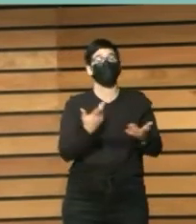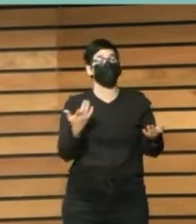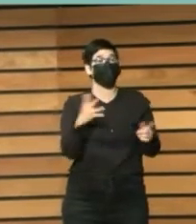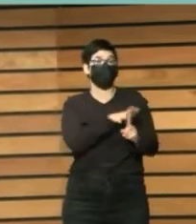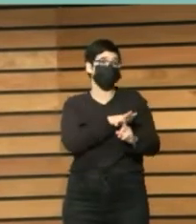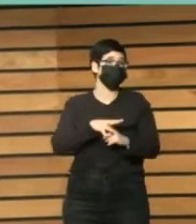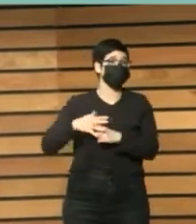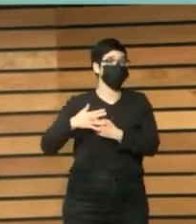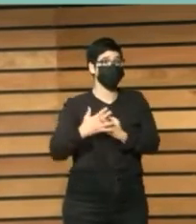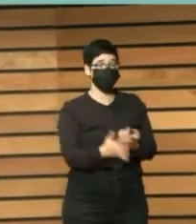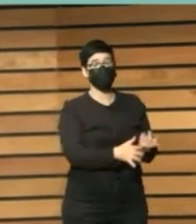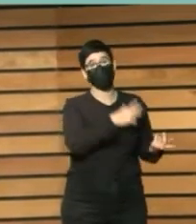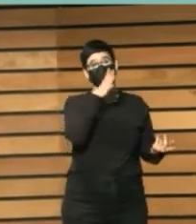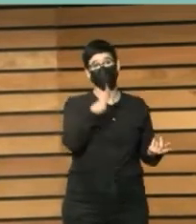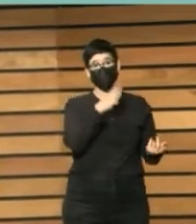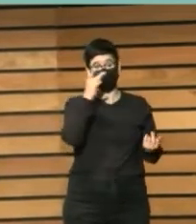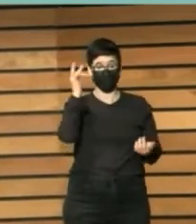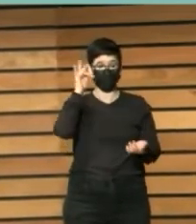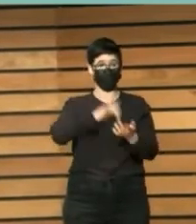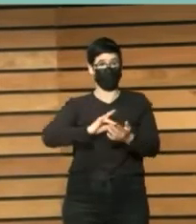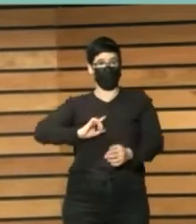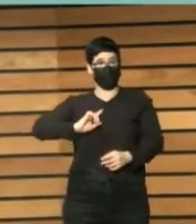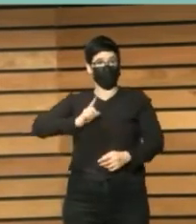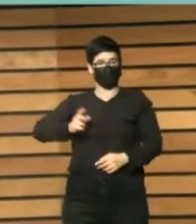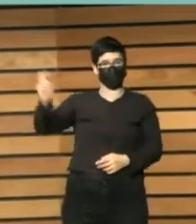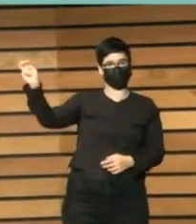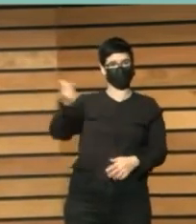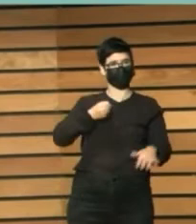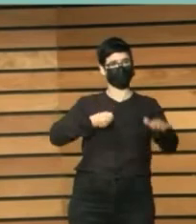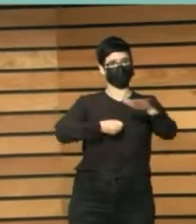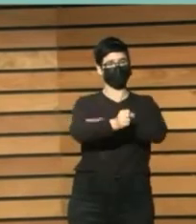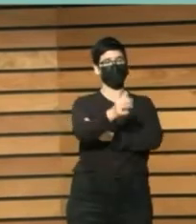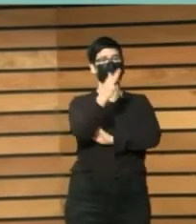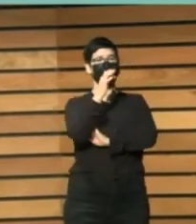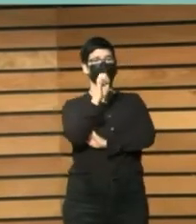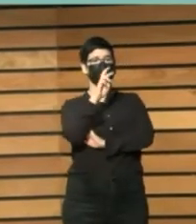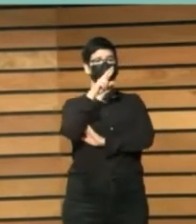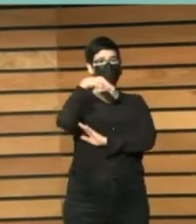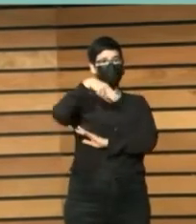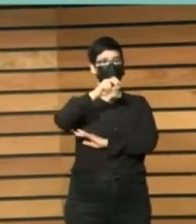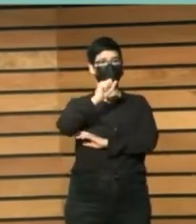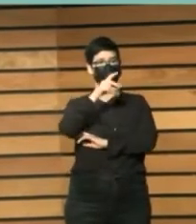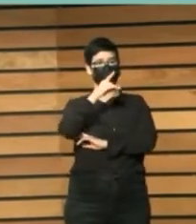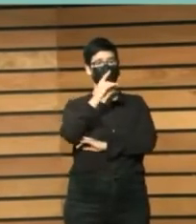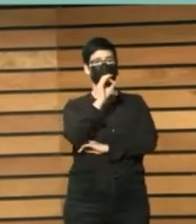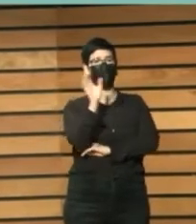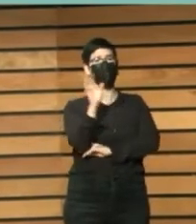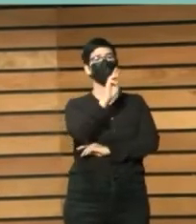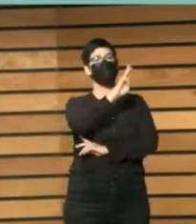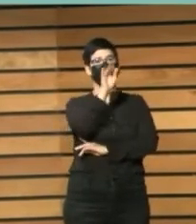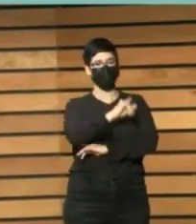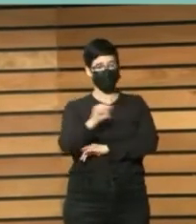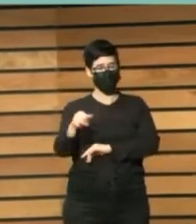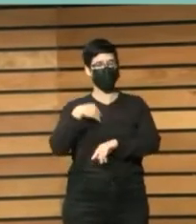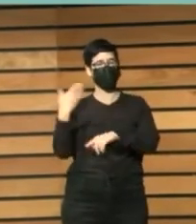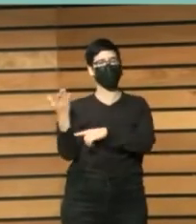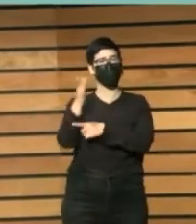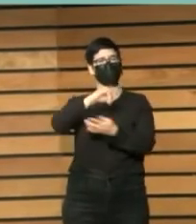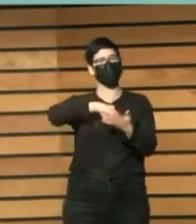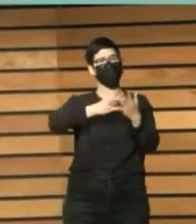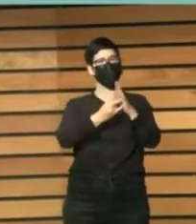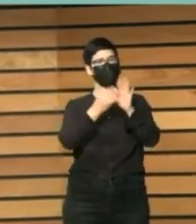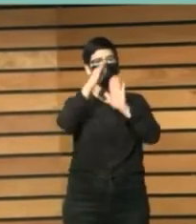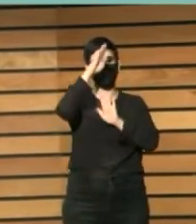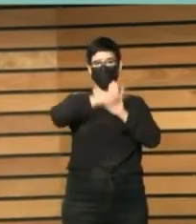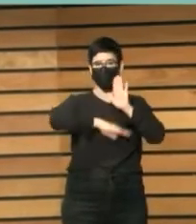es con la llegada de nuestro actual director, Fernando Pérez. Presenta en el 2019 el proyecto programa. Y en ese